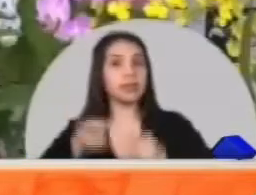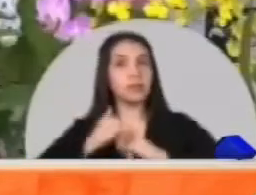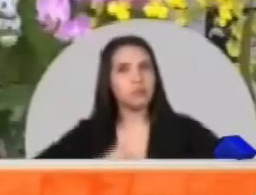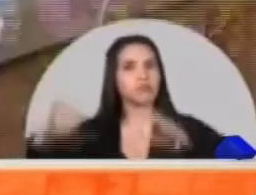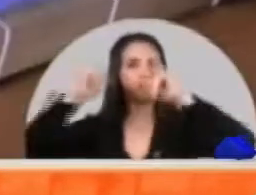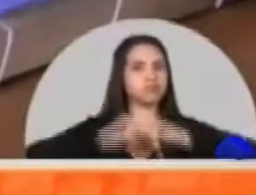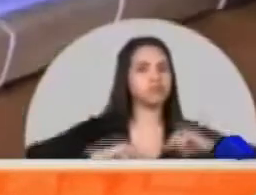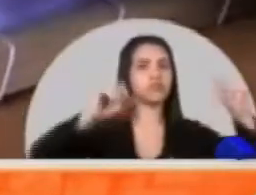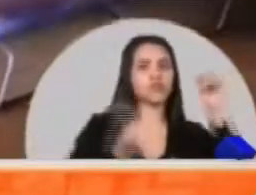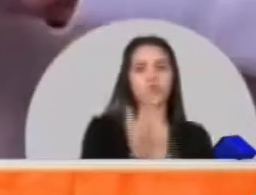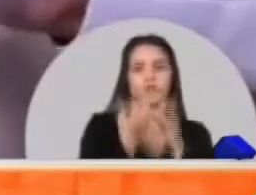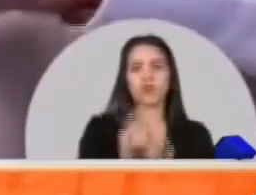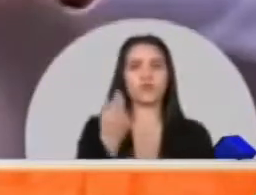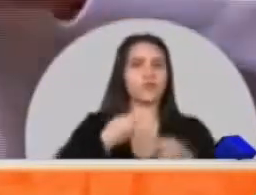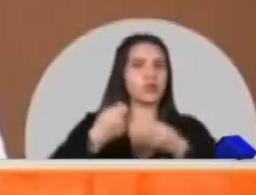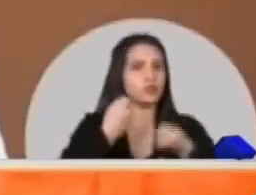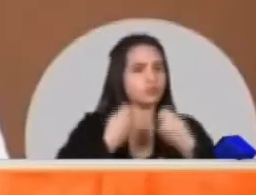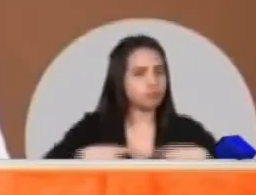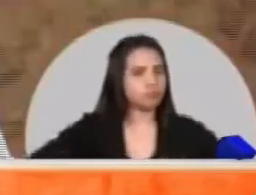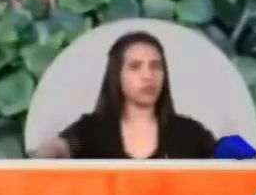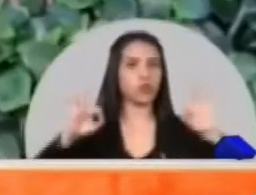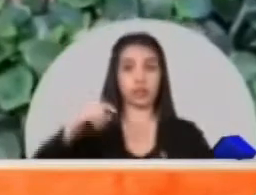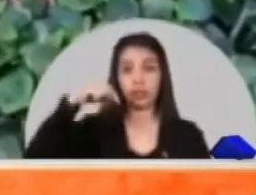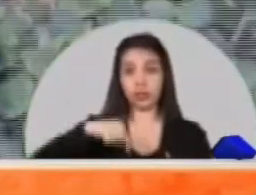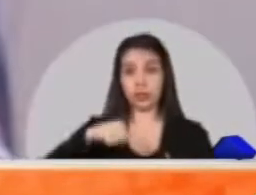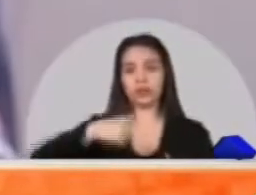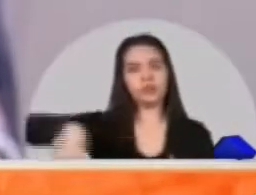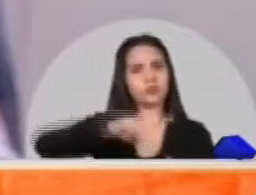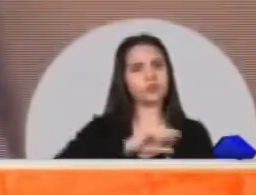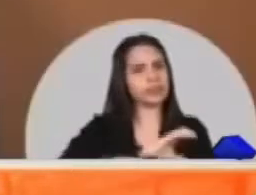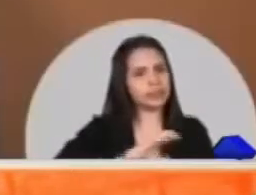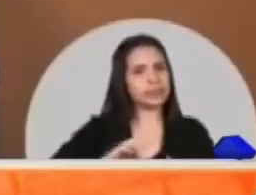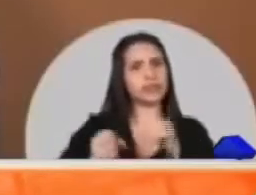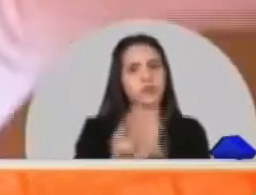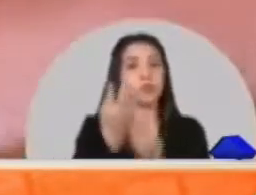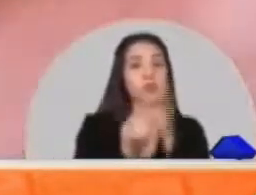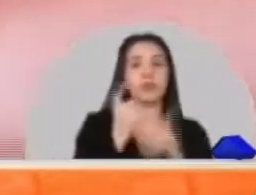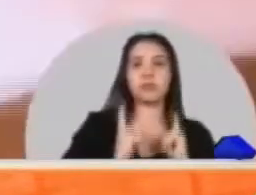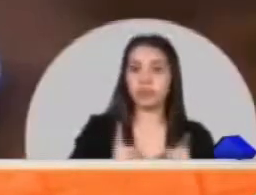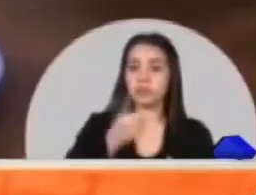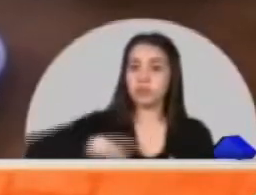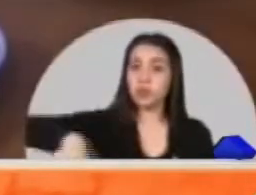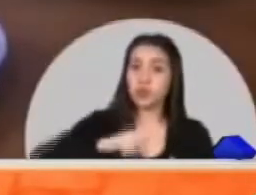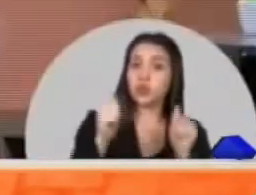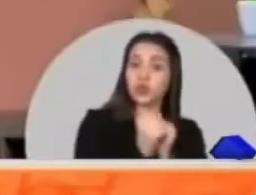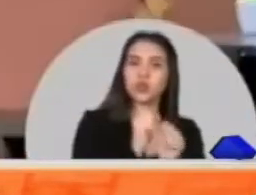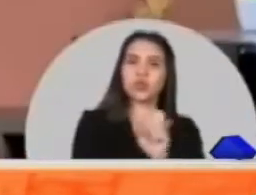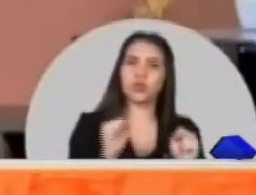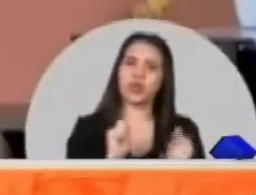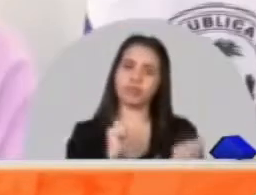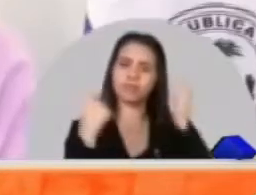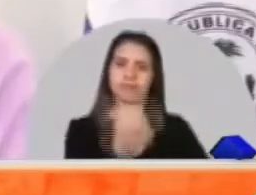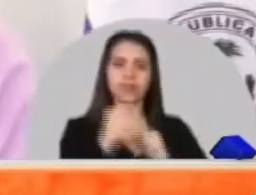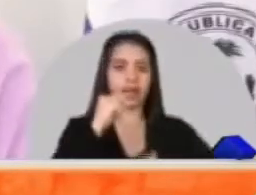conocimientos y emprendimientos. Te invito a que no pares de crear. Juntos vamos a transformar, capacitar